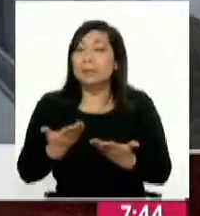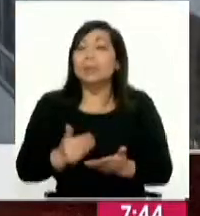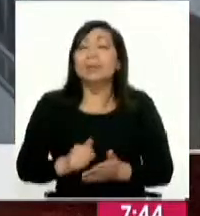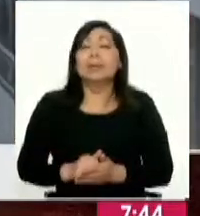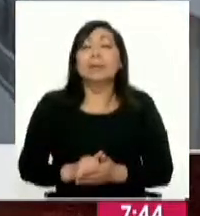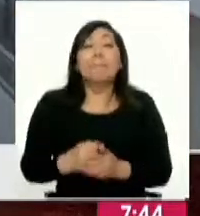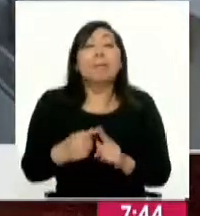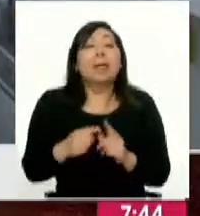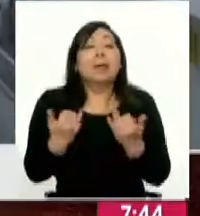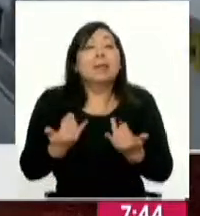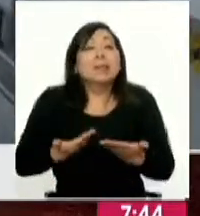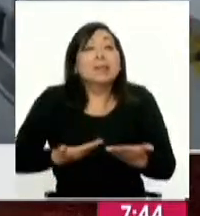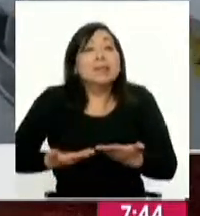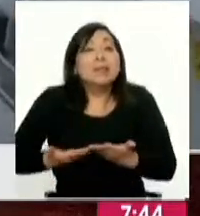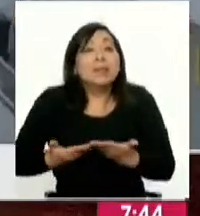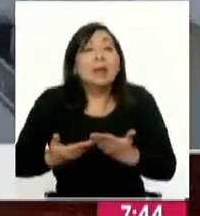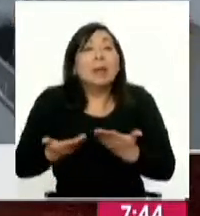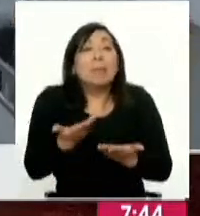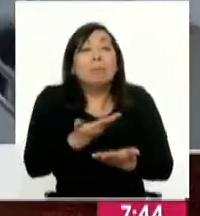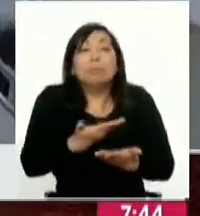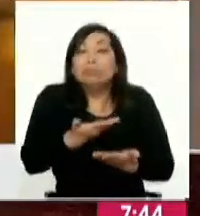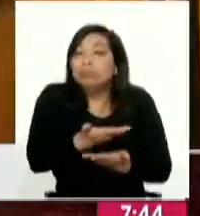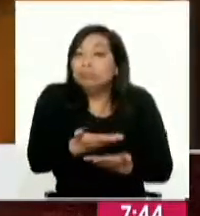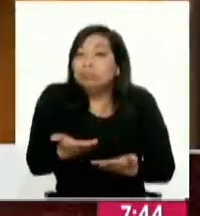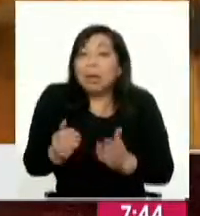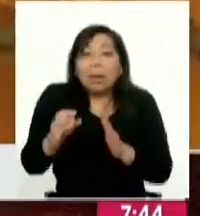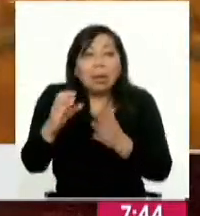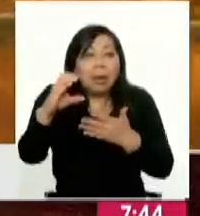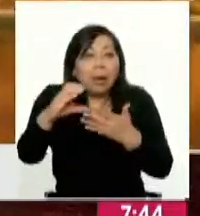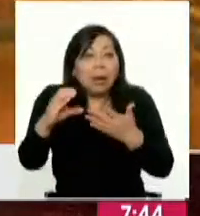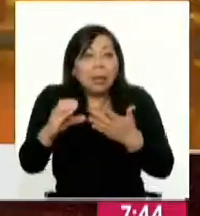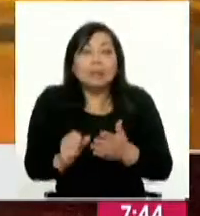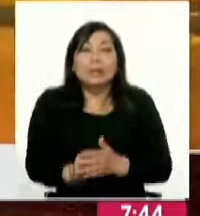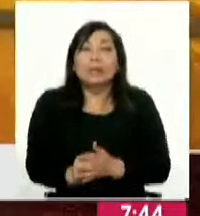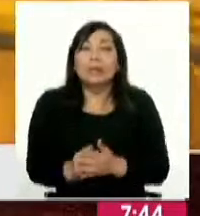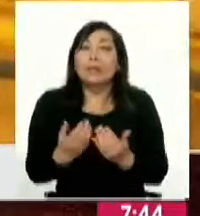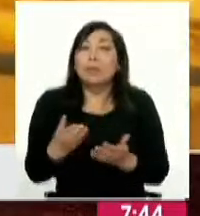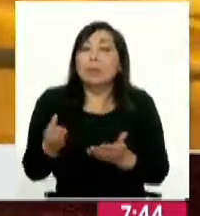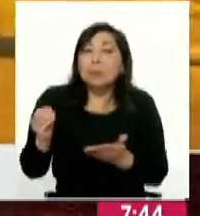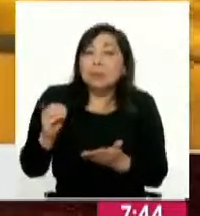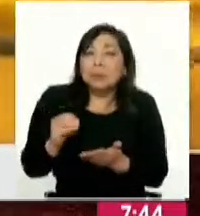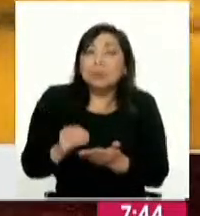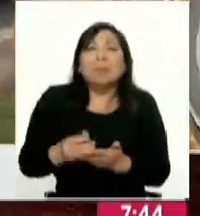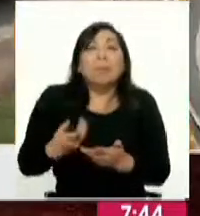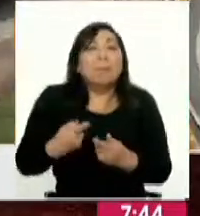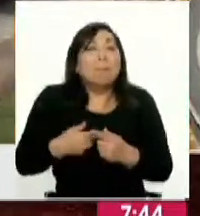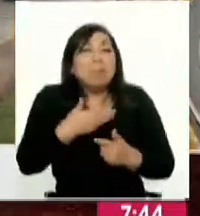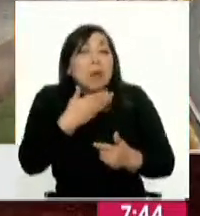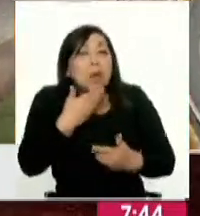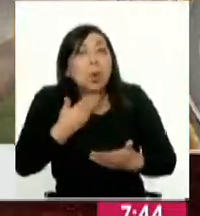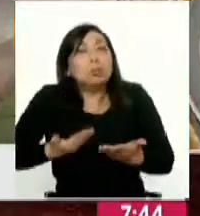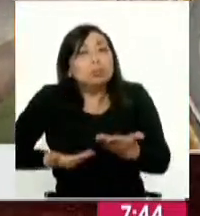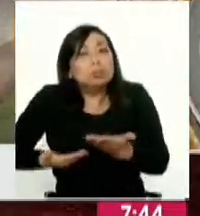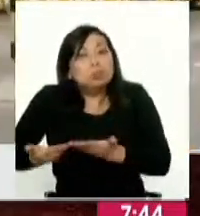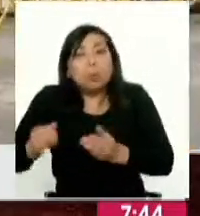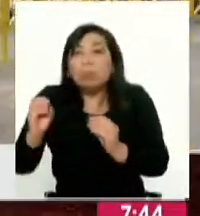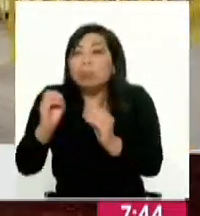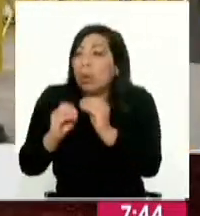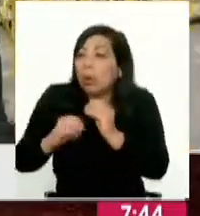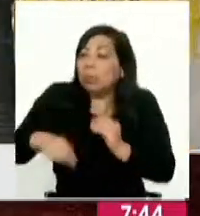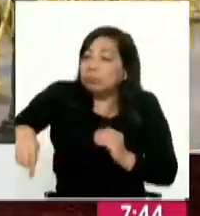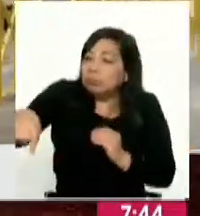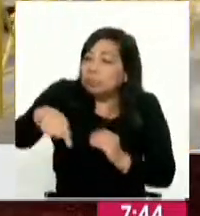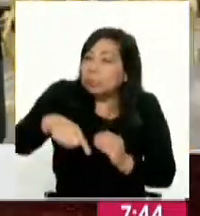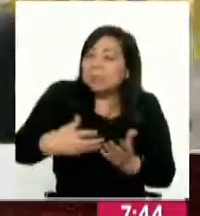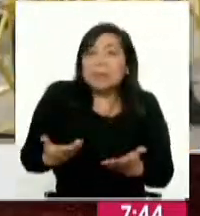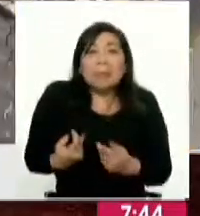palabra de este servicio público teniendo características como te he dicho ¿no? el subsidio al pasajero mejorar el servicio un mantenimiento adecuado